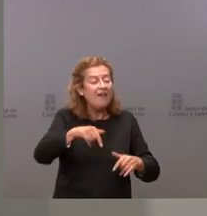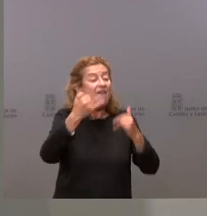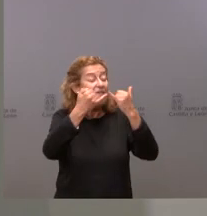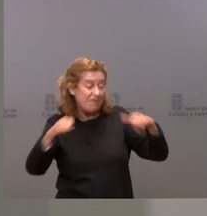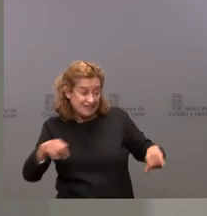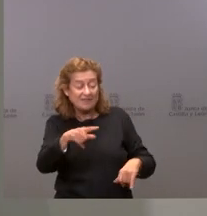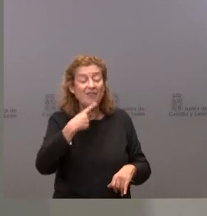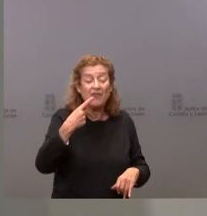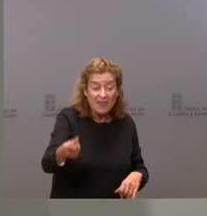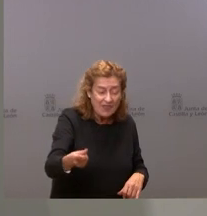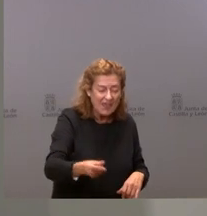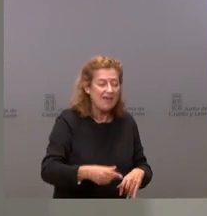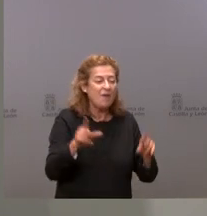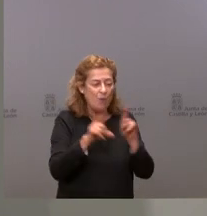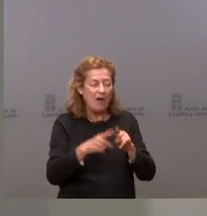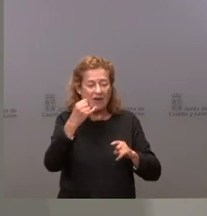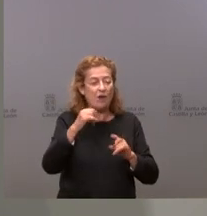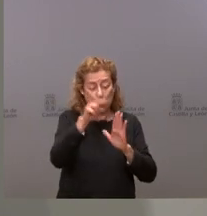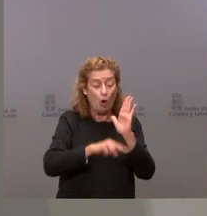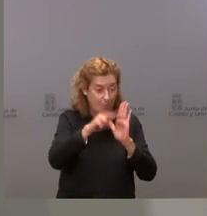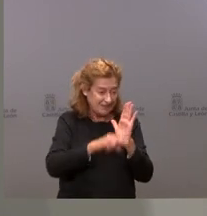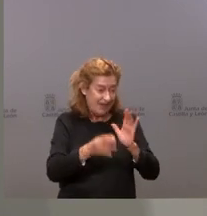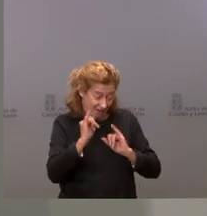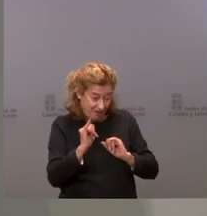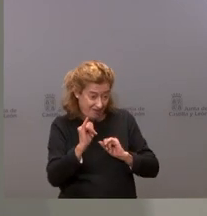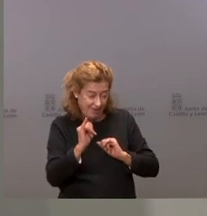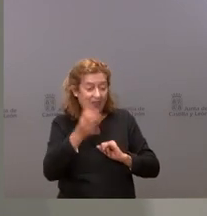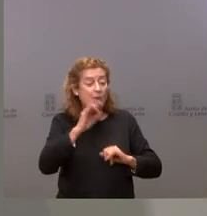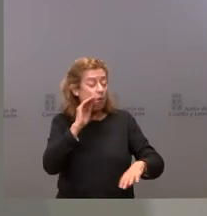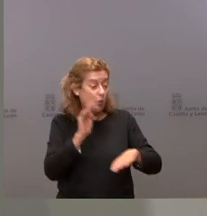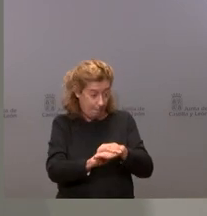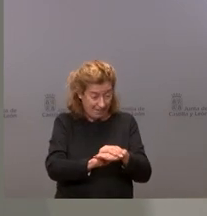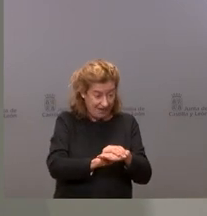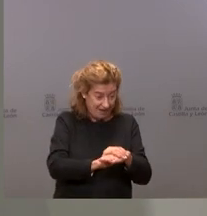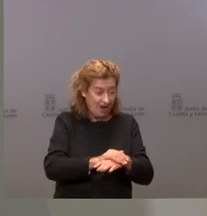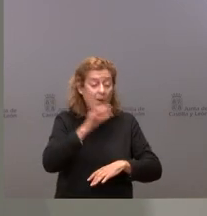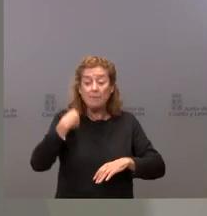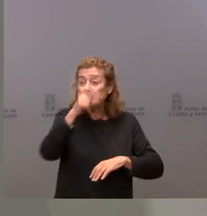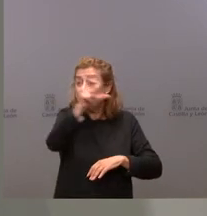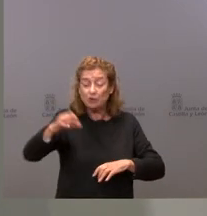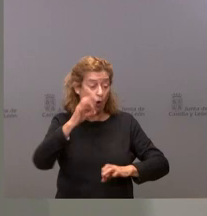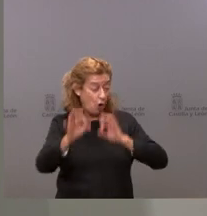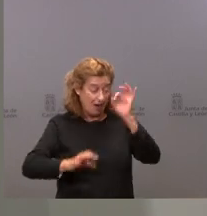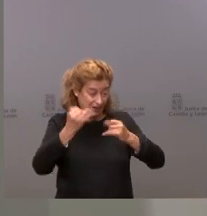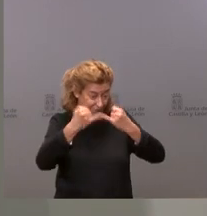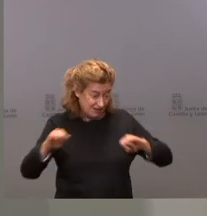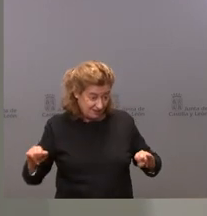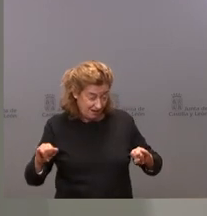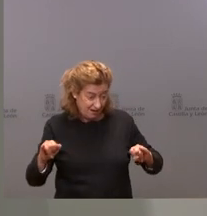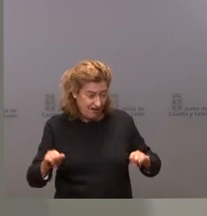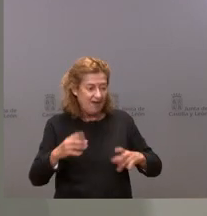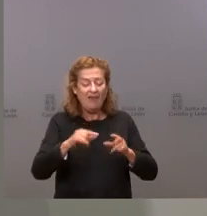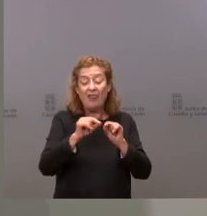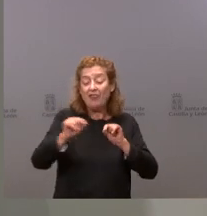usted plantea tienen una regulación que tienen que cumplir los organizadores, tanto de